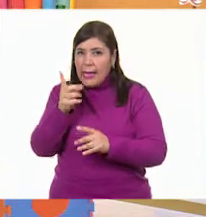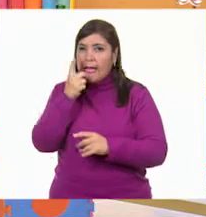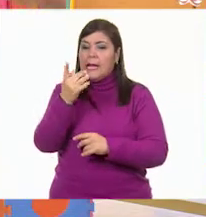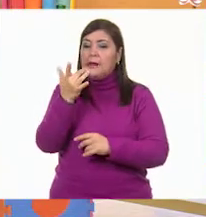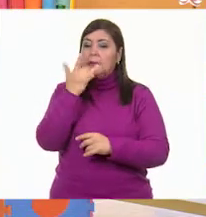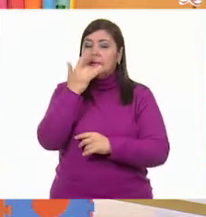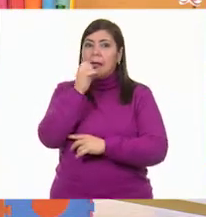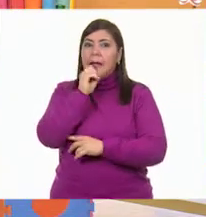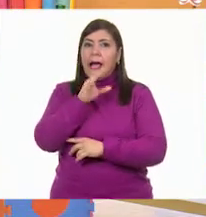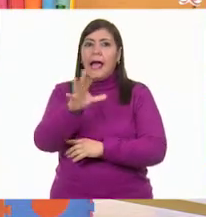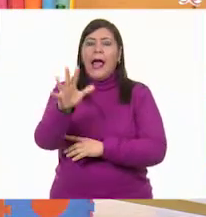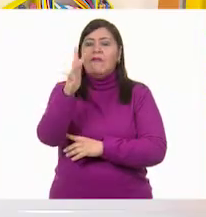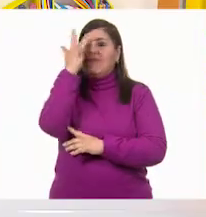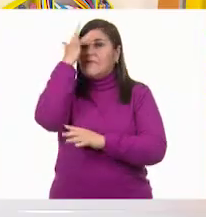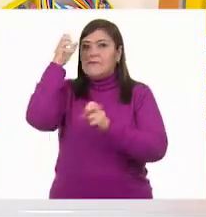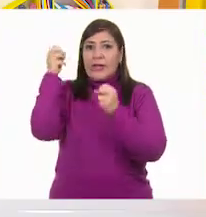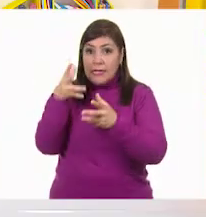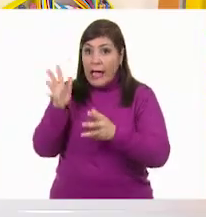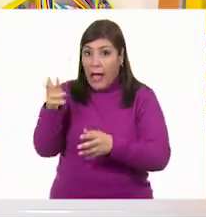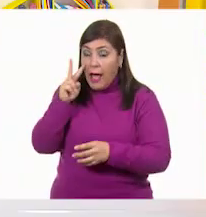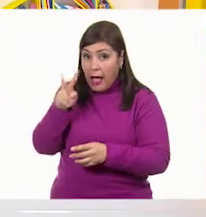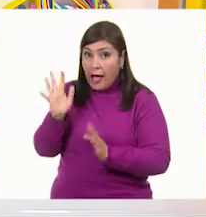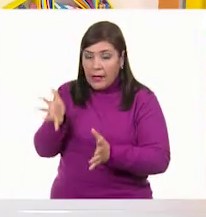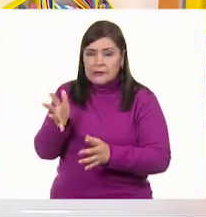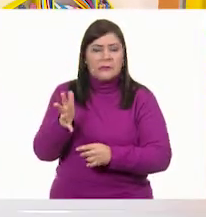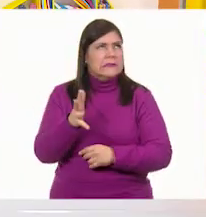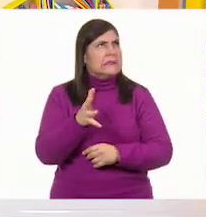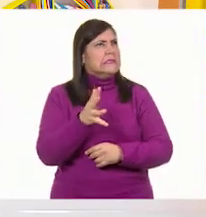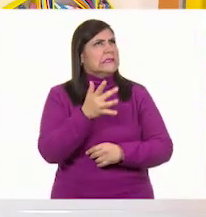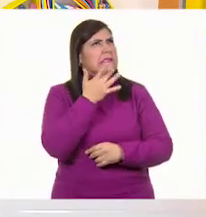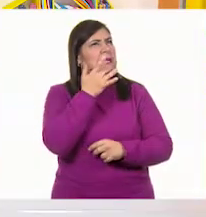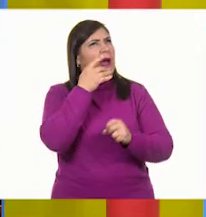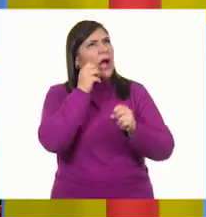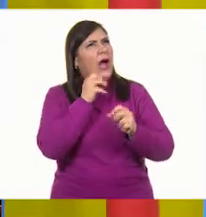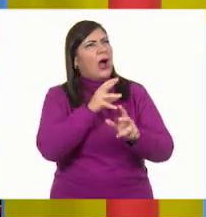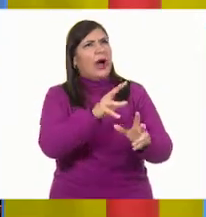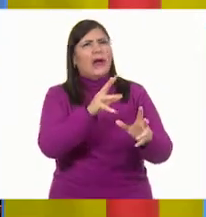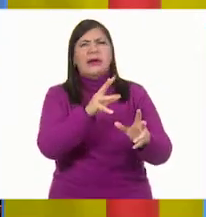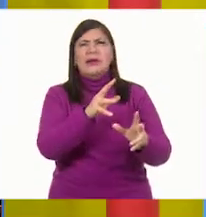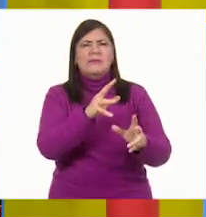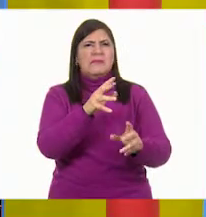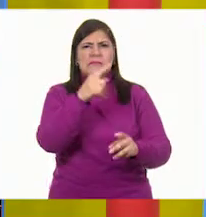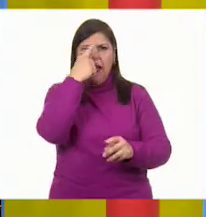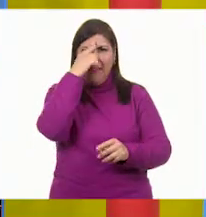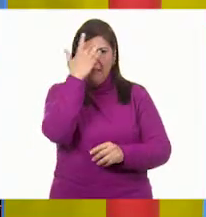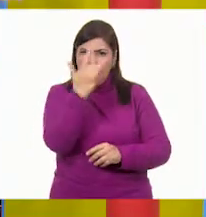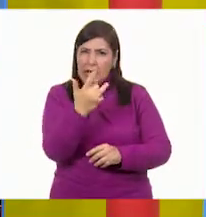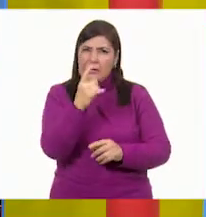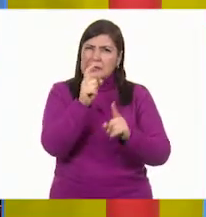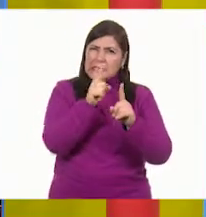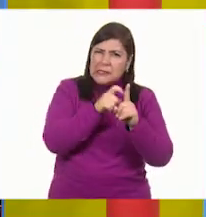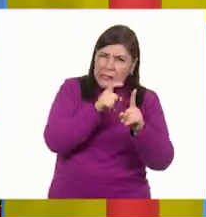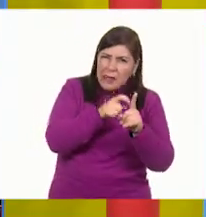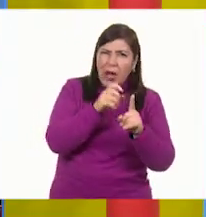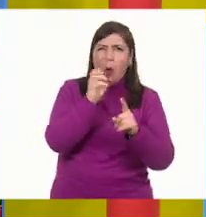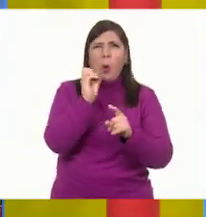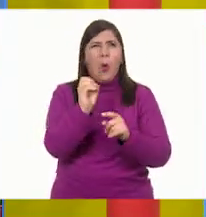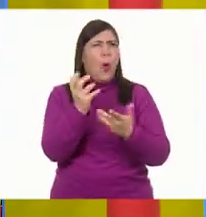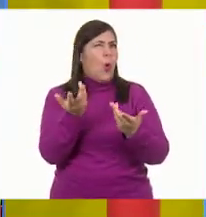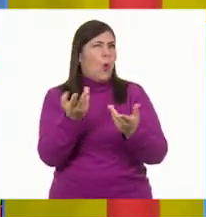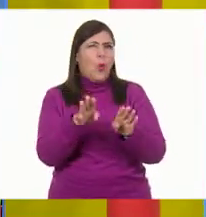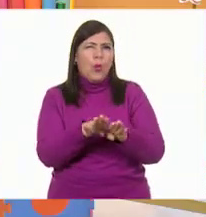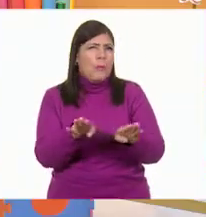dragón de la fantasía. ¿Ya la viste? El dragón de la fantasía. La verdad es que no. ¿Es de caricatura o es de...?